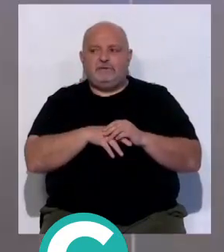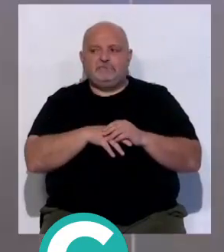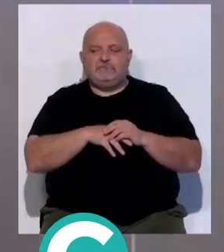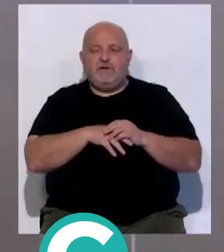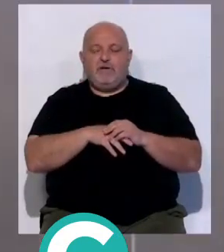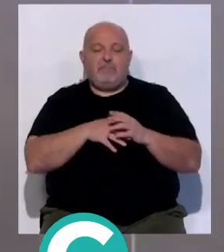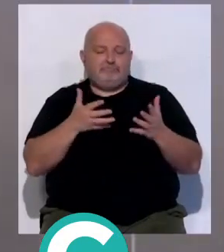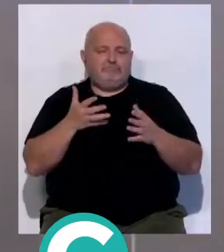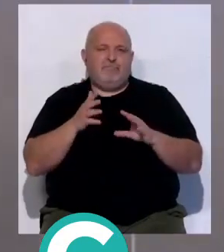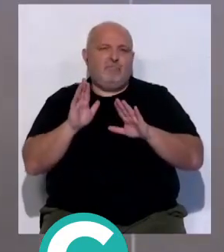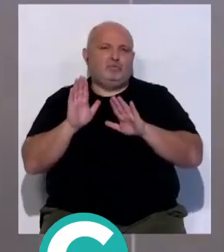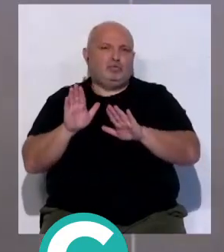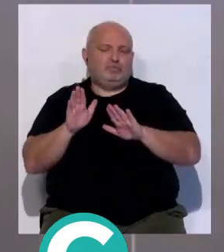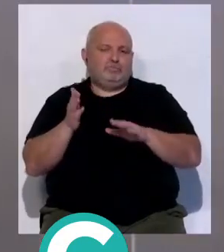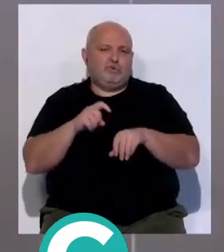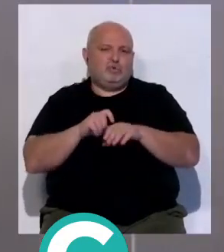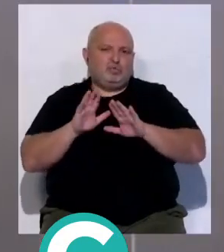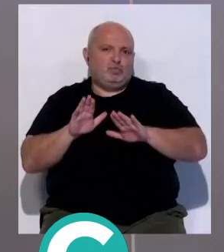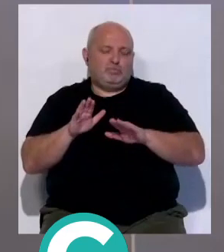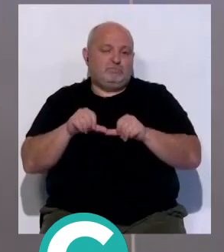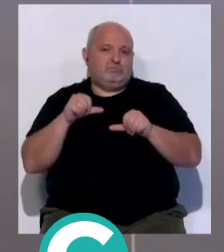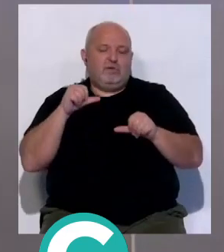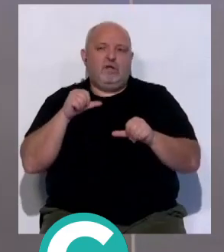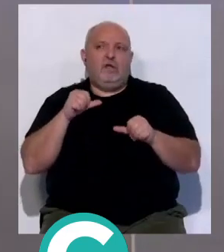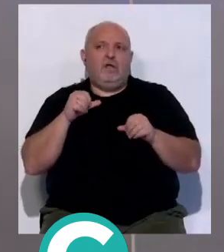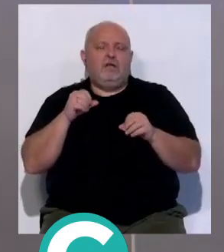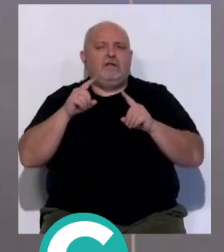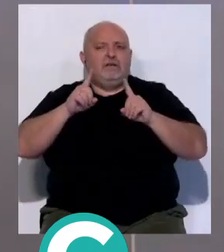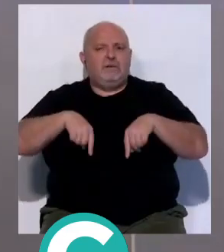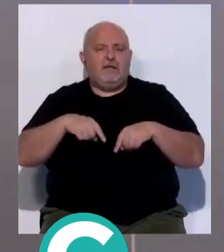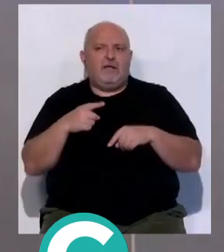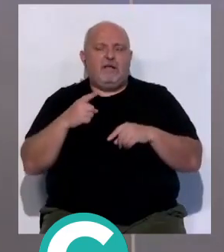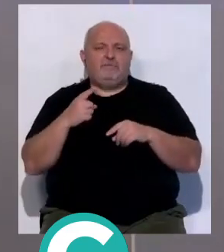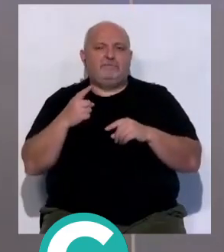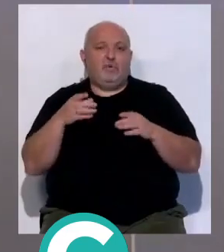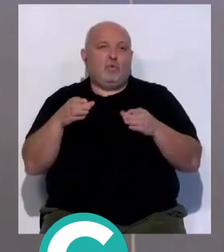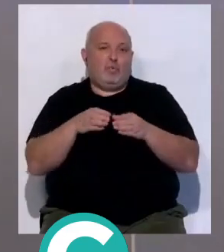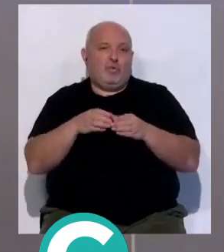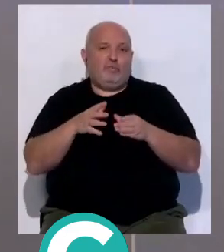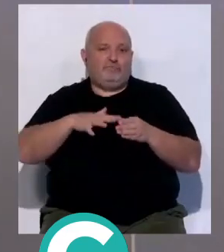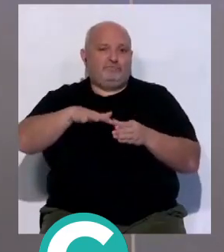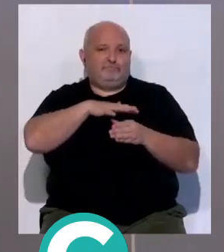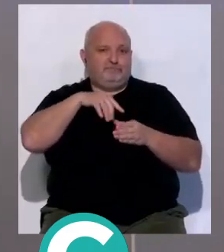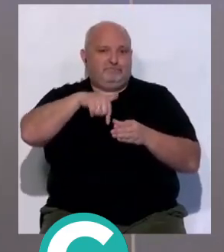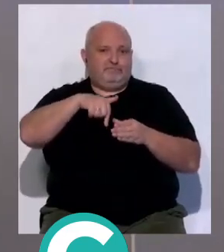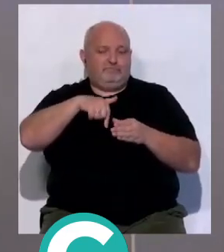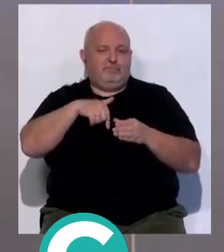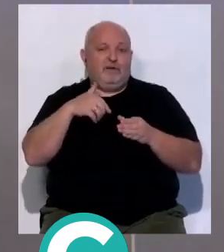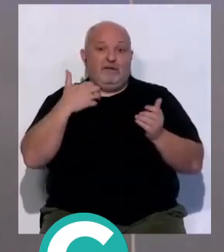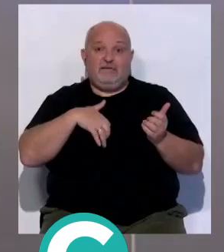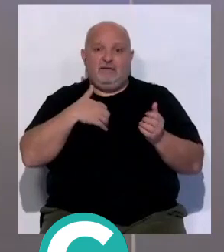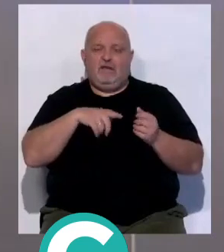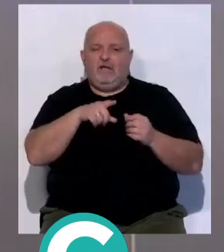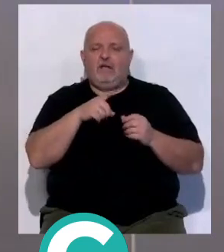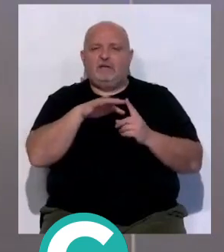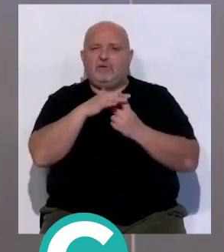sea que, pero bueno, son cosas que supuesten, pero que también le hace daño al grupo, ¿no? En Sevilla concretamente